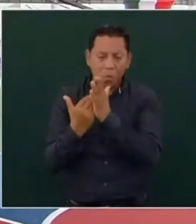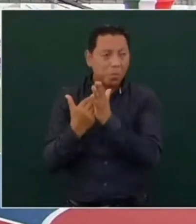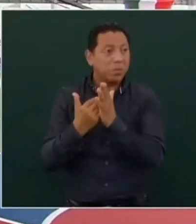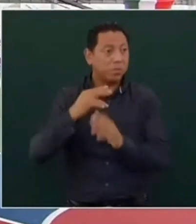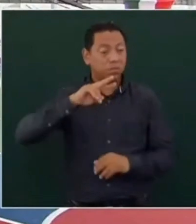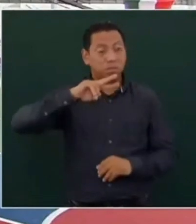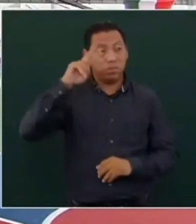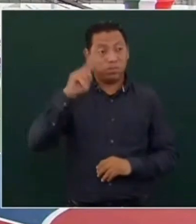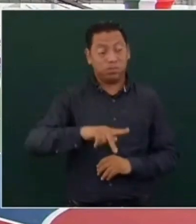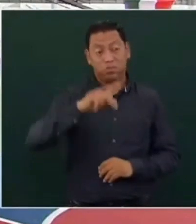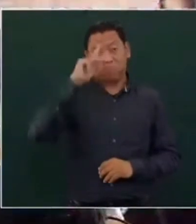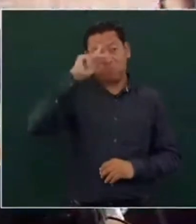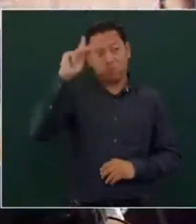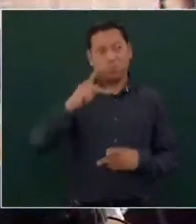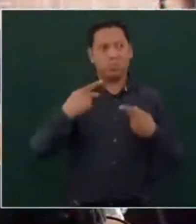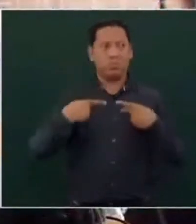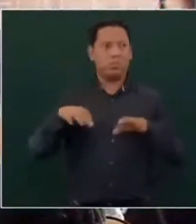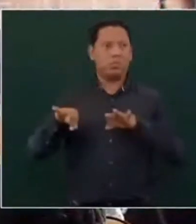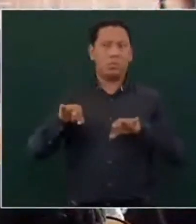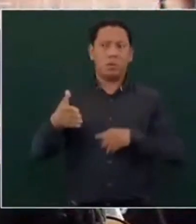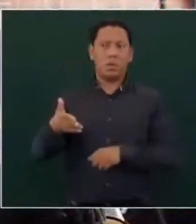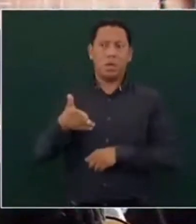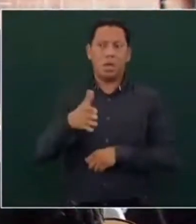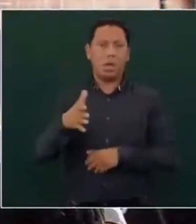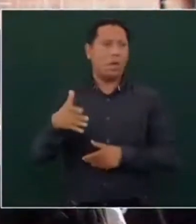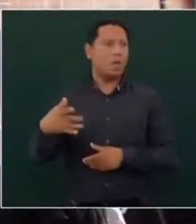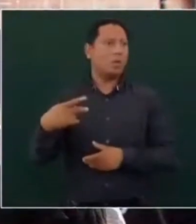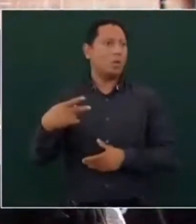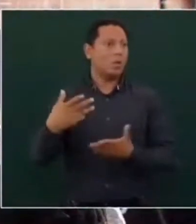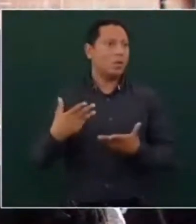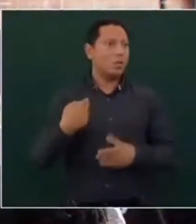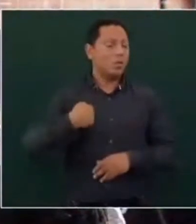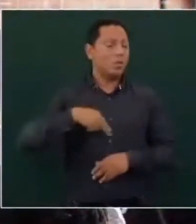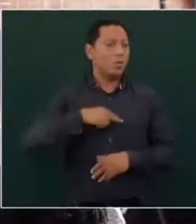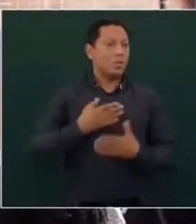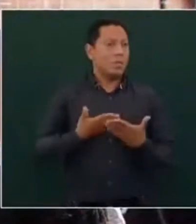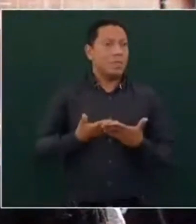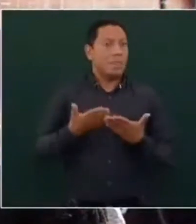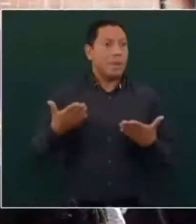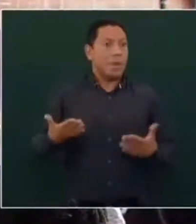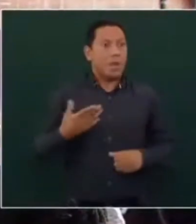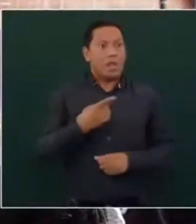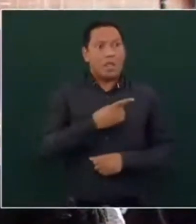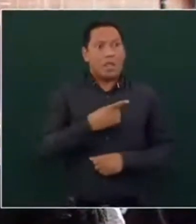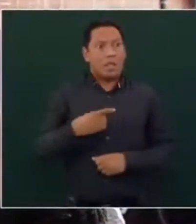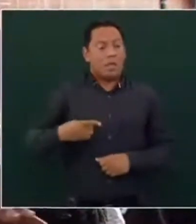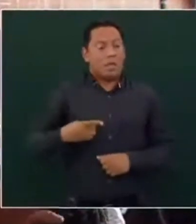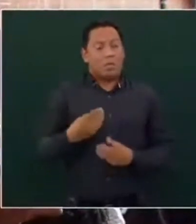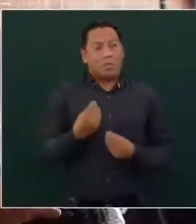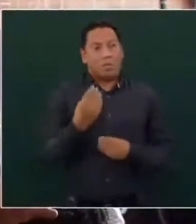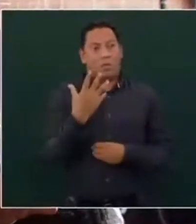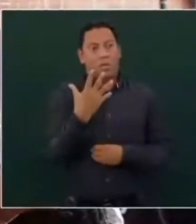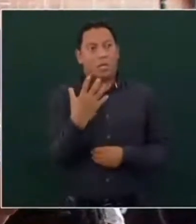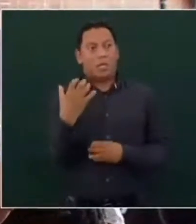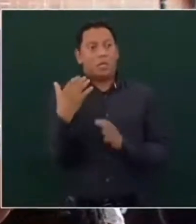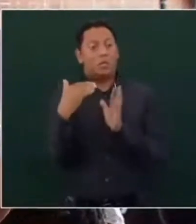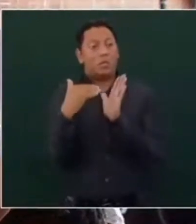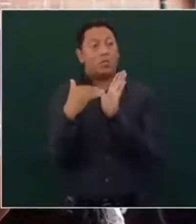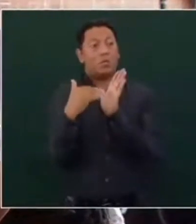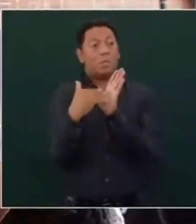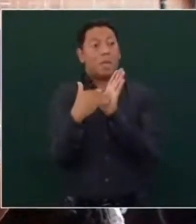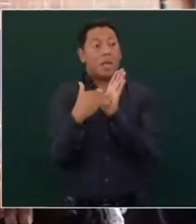terrible situación de los pescadores porque dicen estamos endeudados en promedio con 500 mil pesos cada